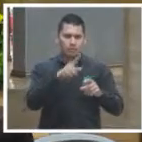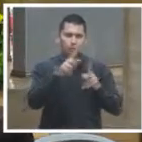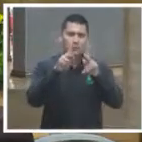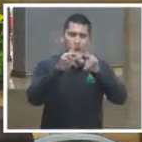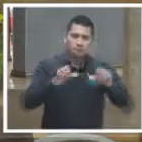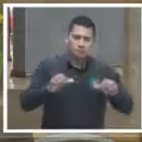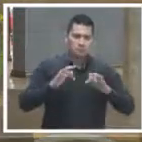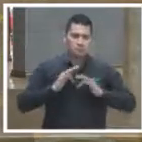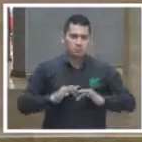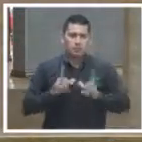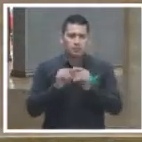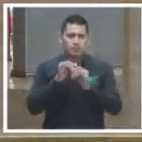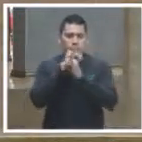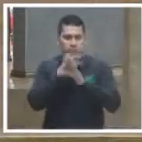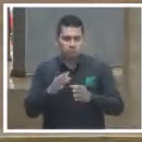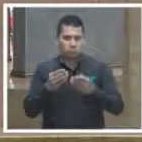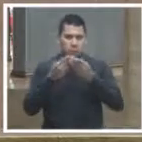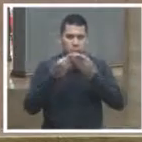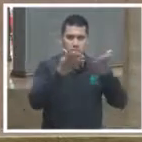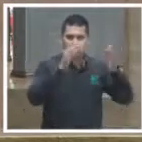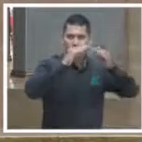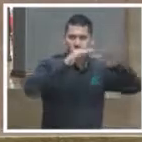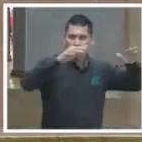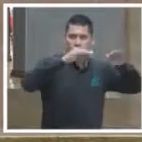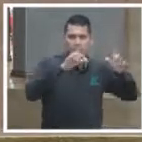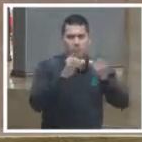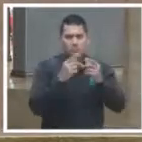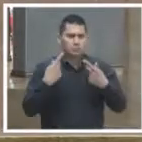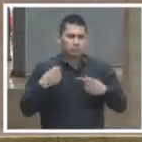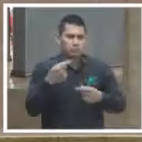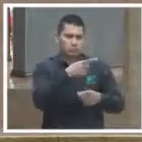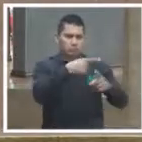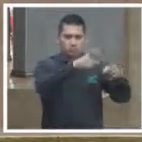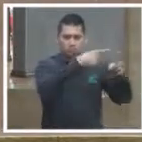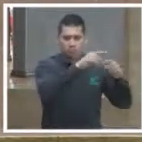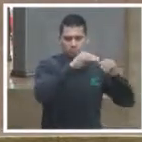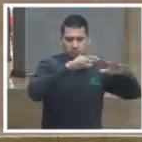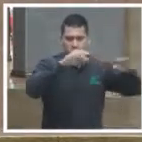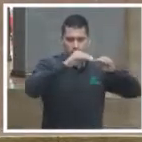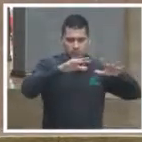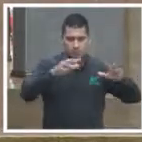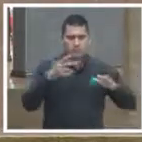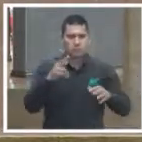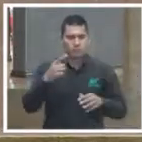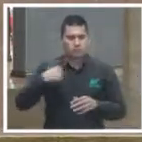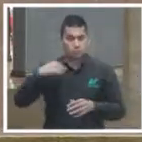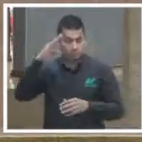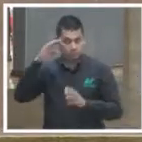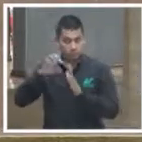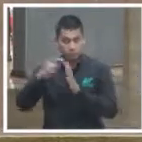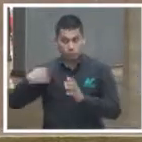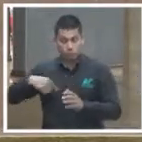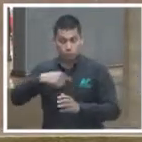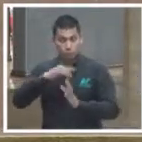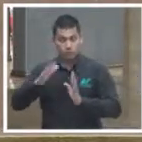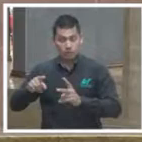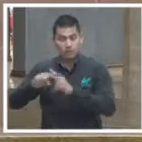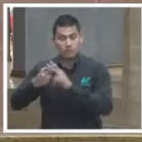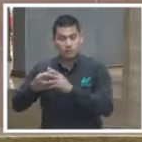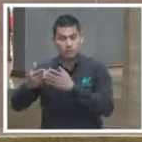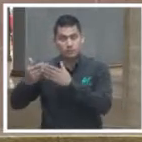proporcionar información a toda clase de público sin embargo creo que hemos iniciado con la era de la